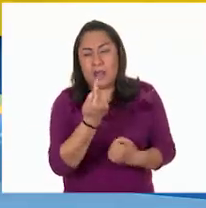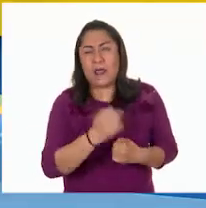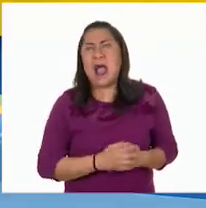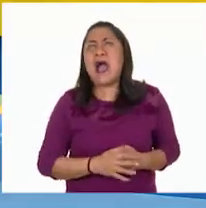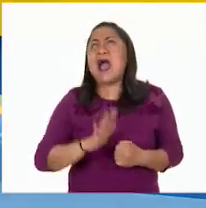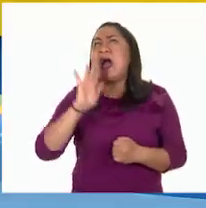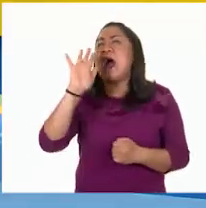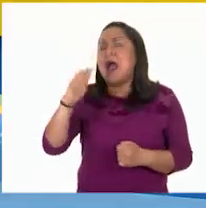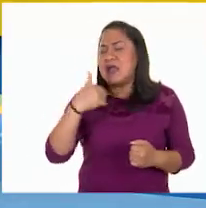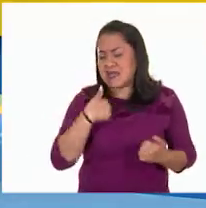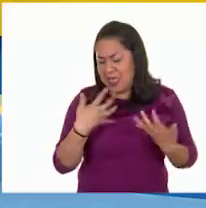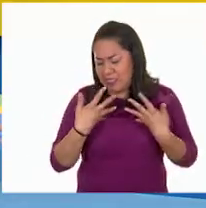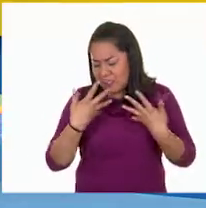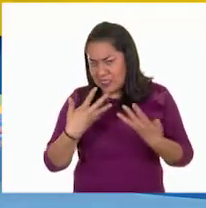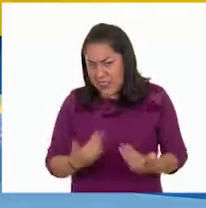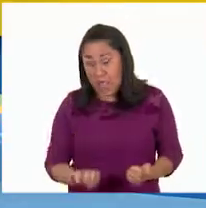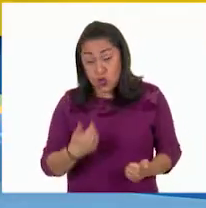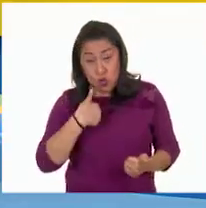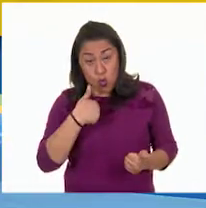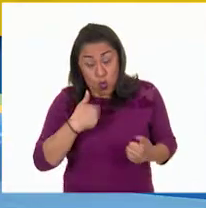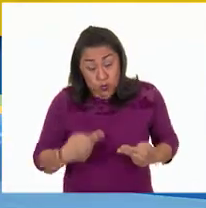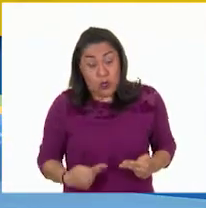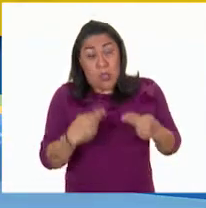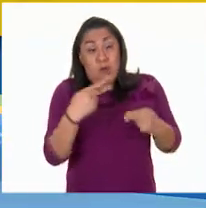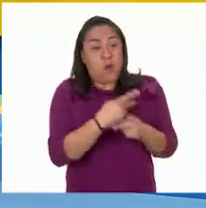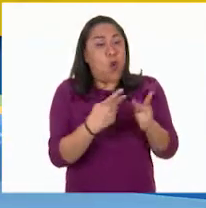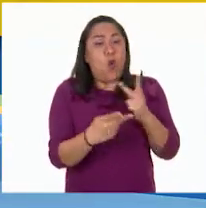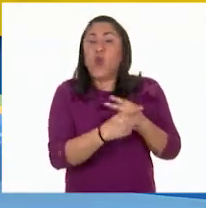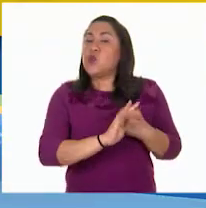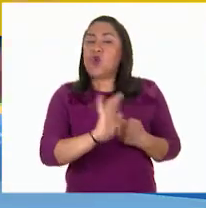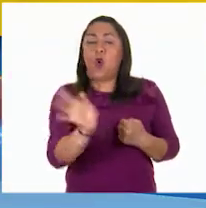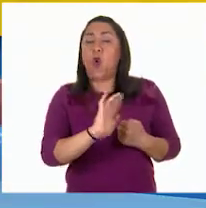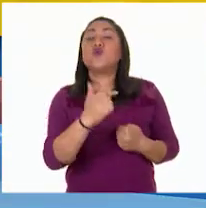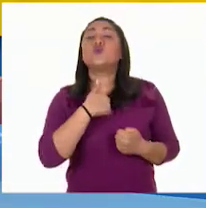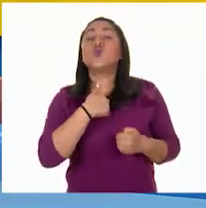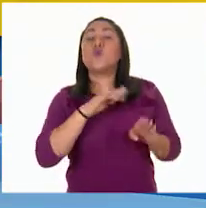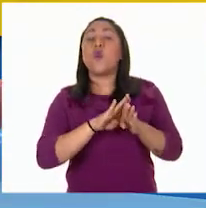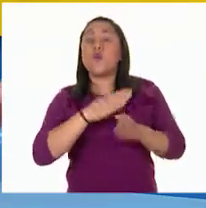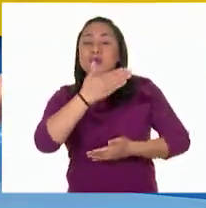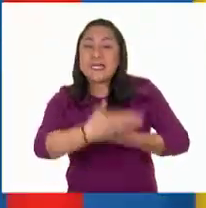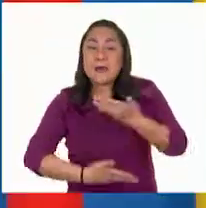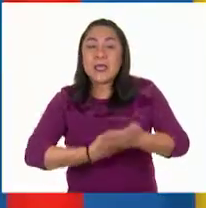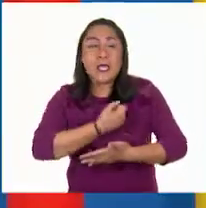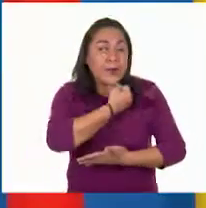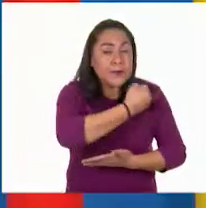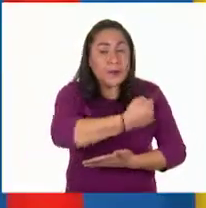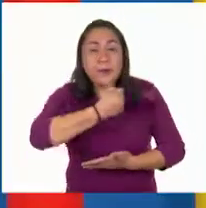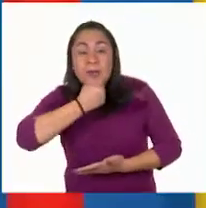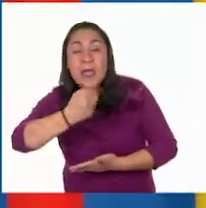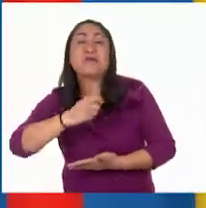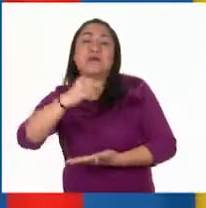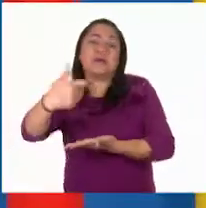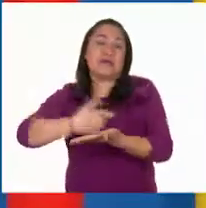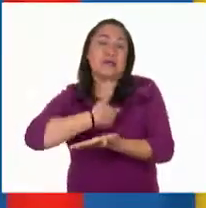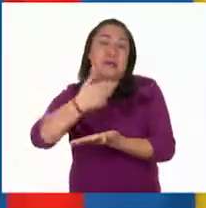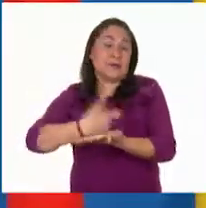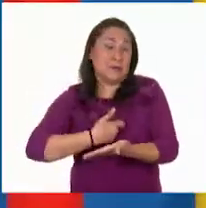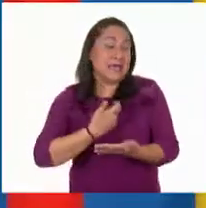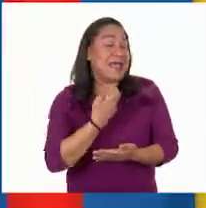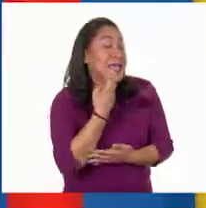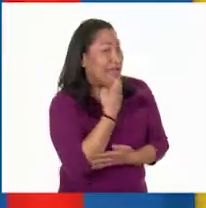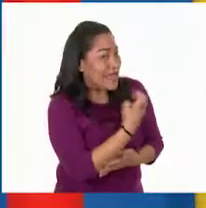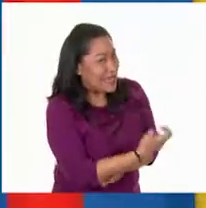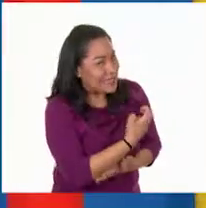Sí vendo, pero no vendo un producto, vendo un servicio y me pagan por él. Así es, Larisa. Exacto.